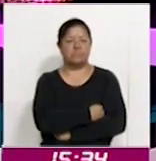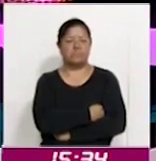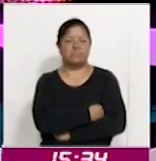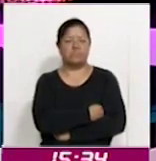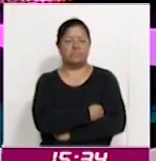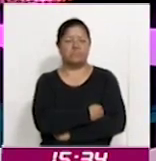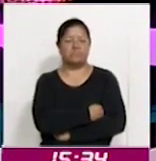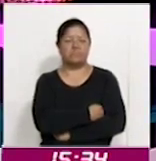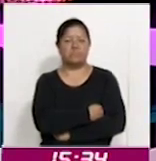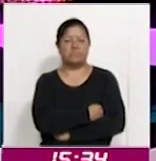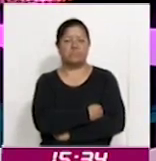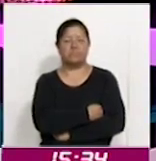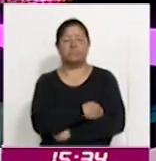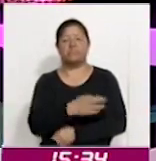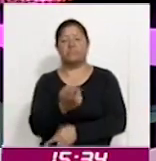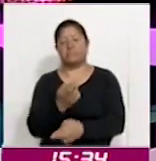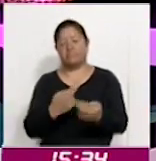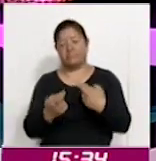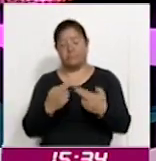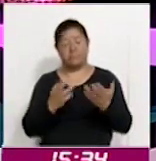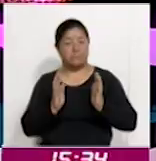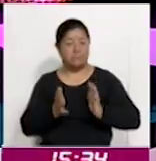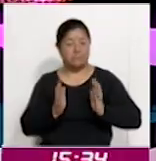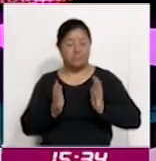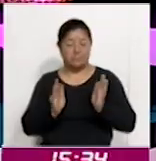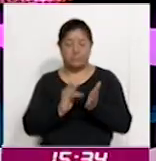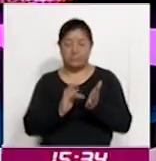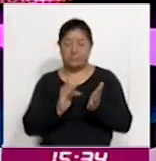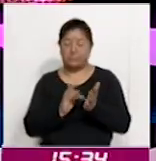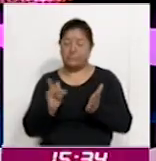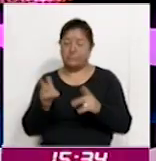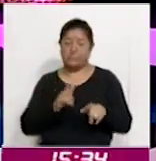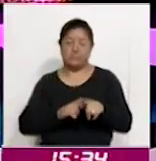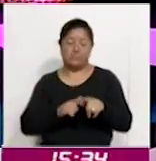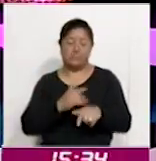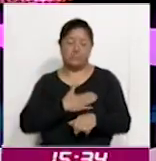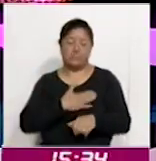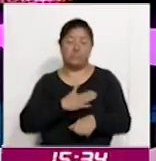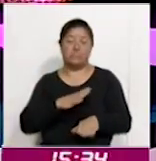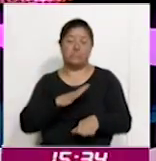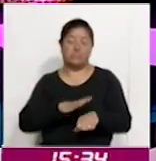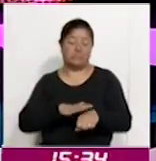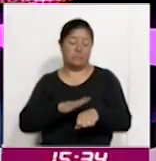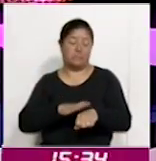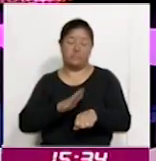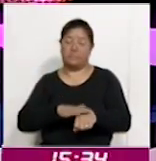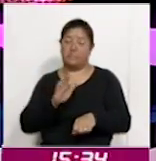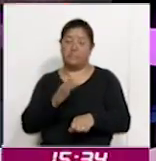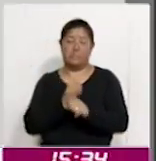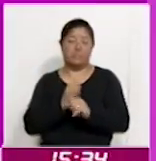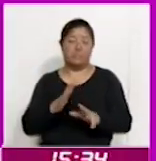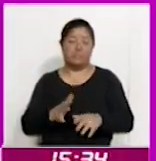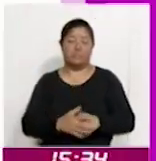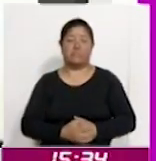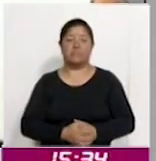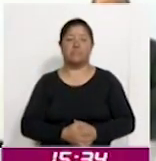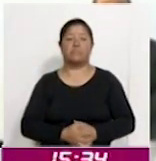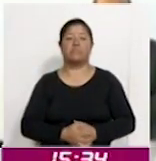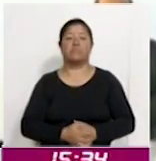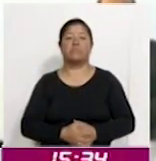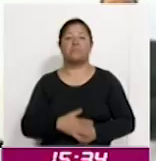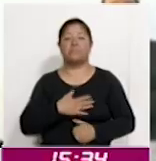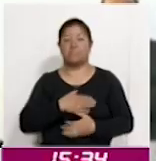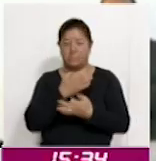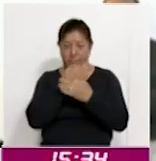Ya estamos de regreso. Muchísimas gracias por continuar con nosotros. Tenemos más información. Ahora le comparto lo siguiente. Hace